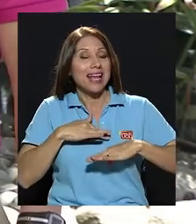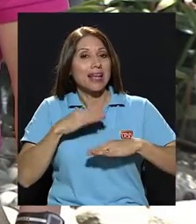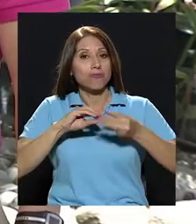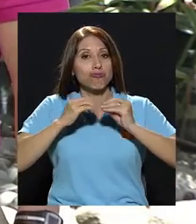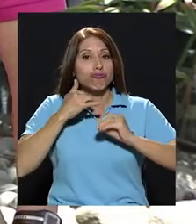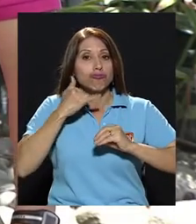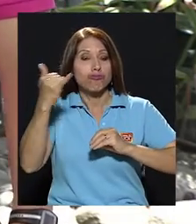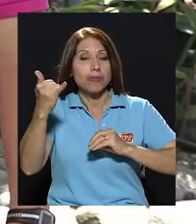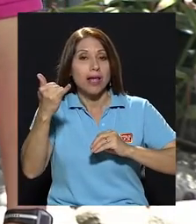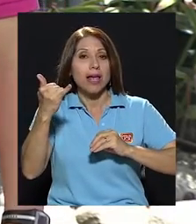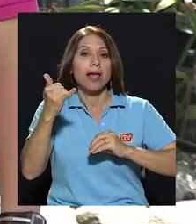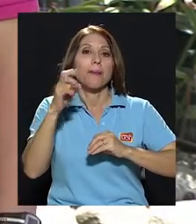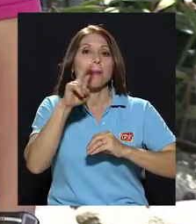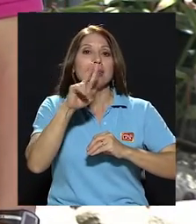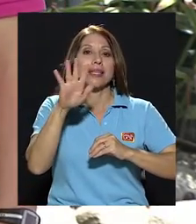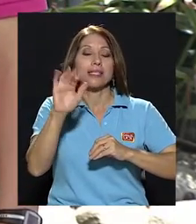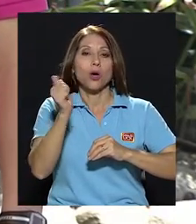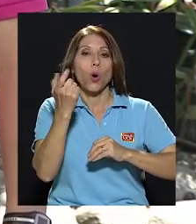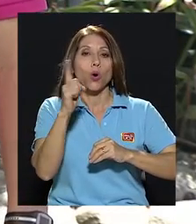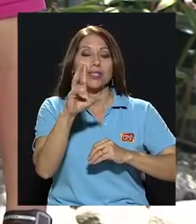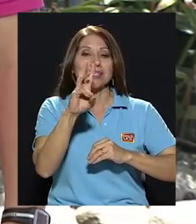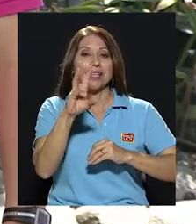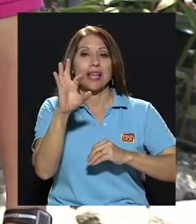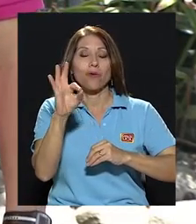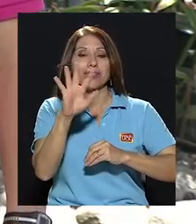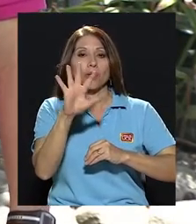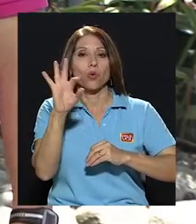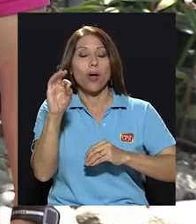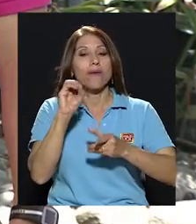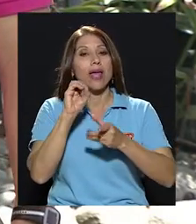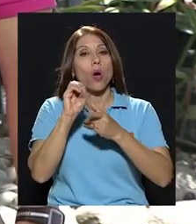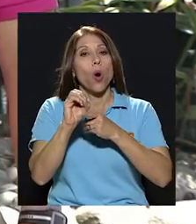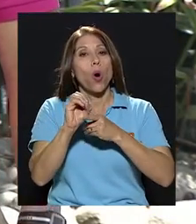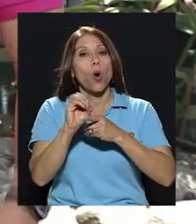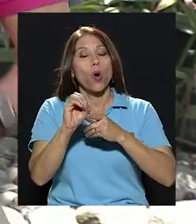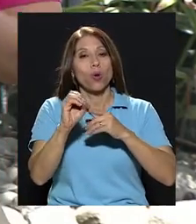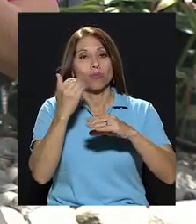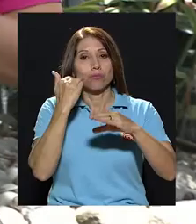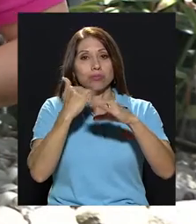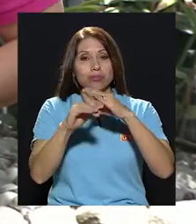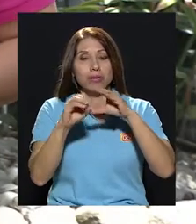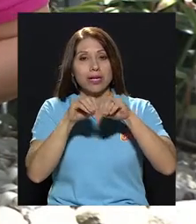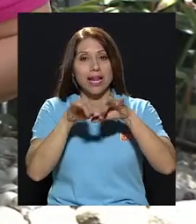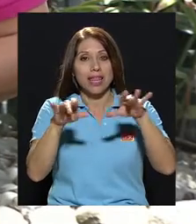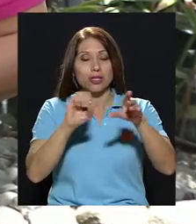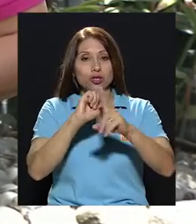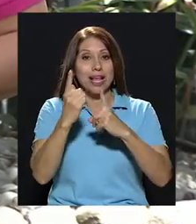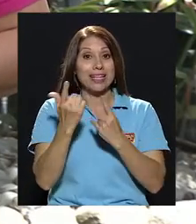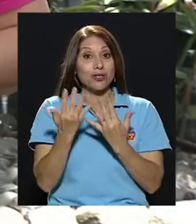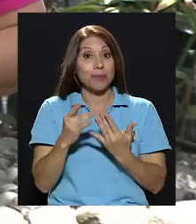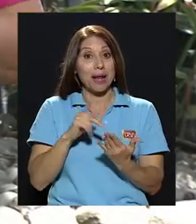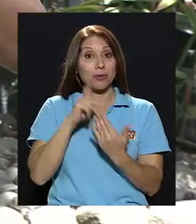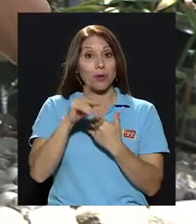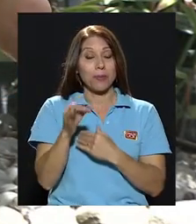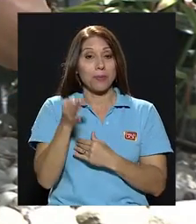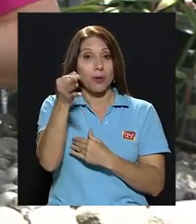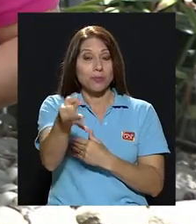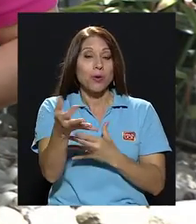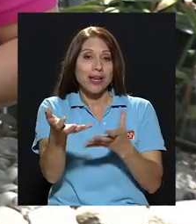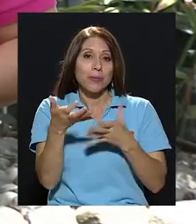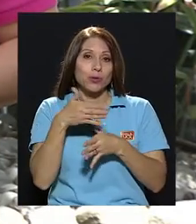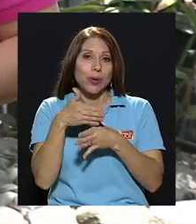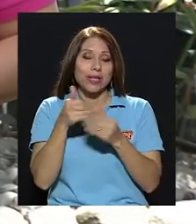teléfono 2511-6959 o por las redes sociales. Nos esperamos en una próxima edición donde